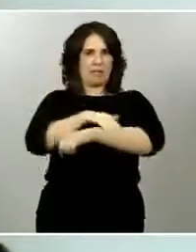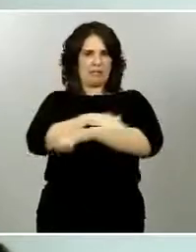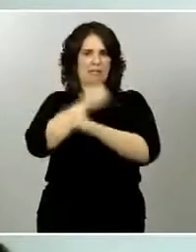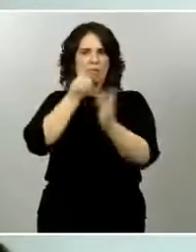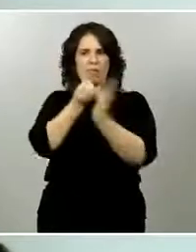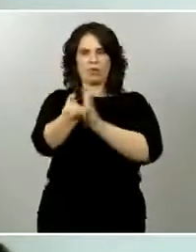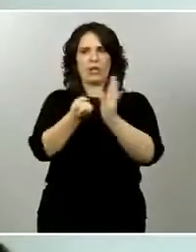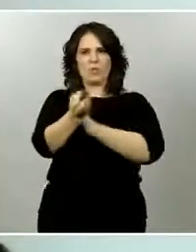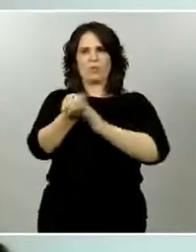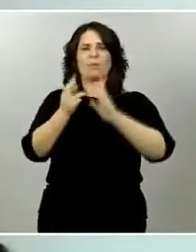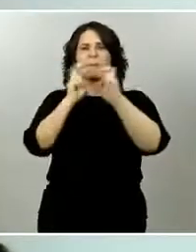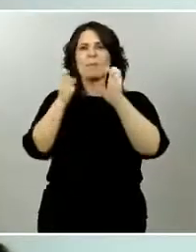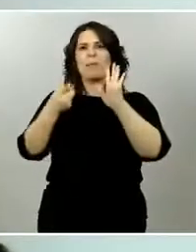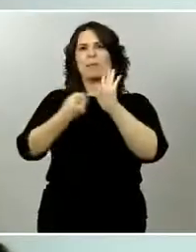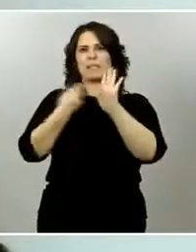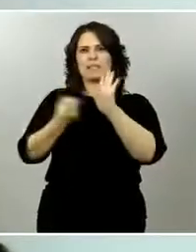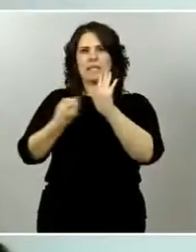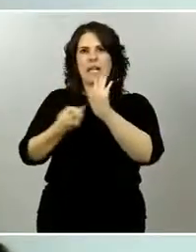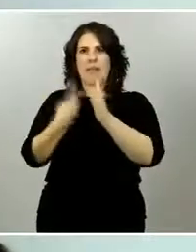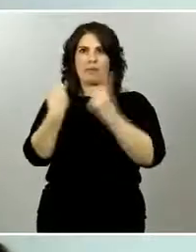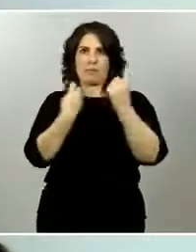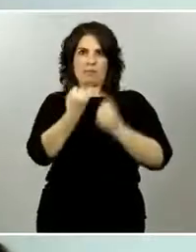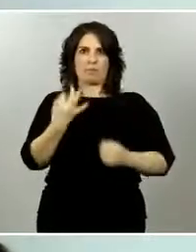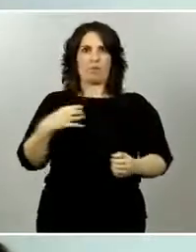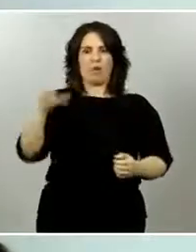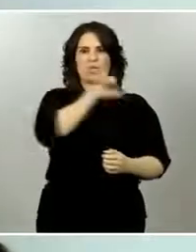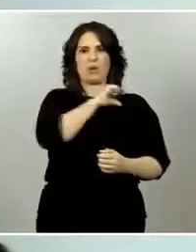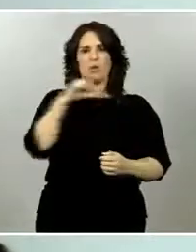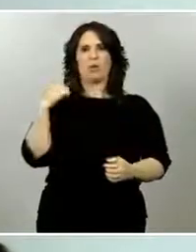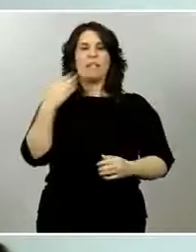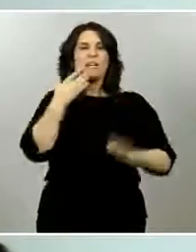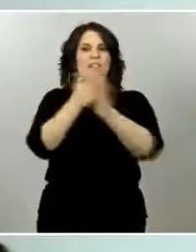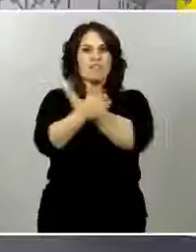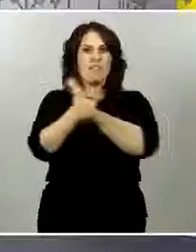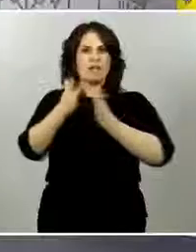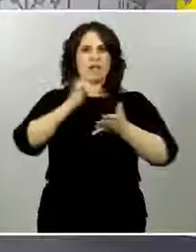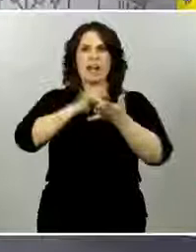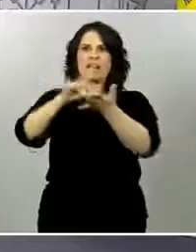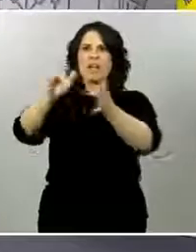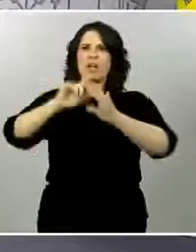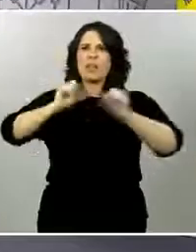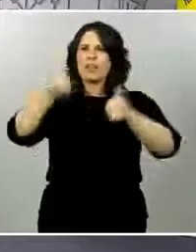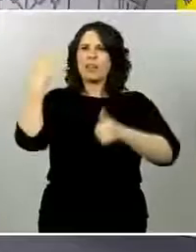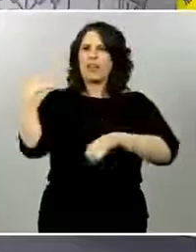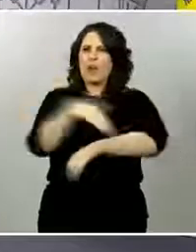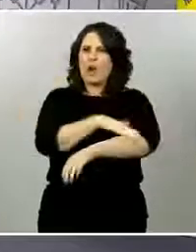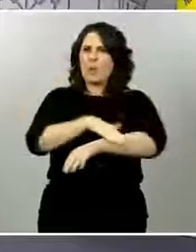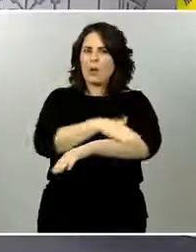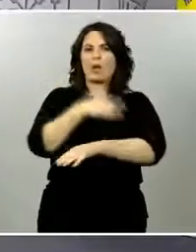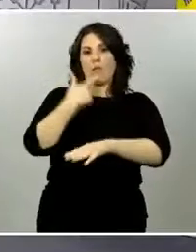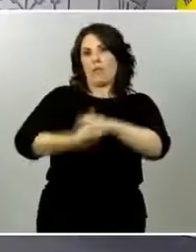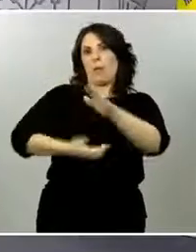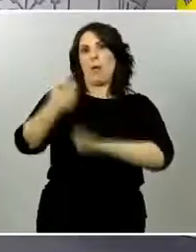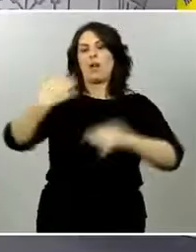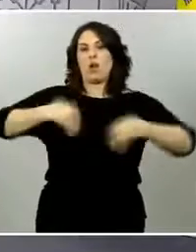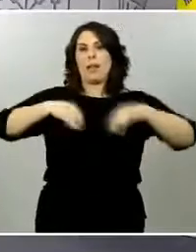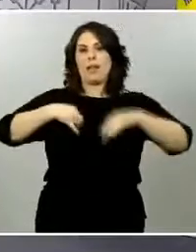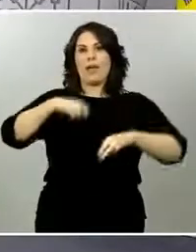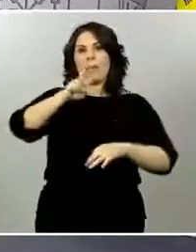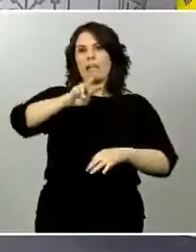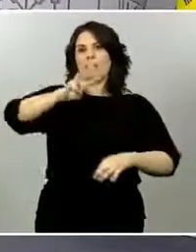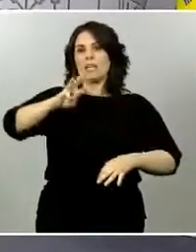Buenas tardes. Mario Eugenia Alonso, de Colpisa. Para la ministra portavoz, el retraso en desescalada de varias comunidades autónomas,